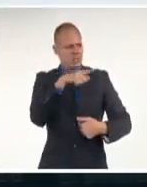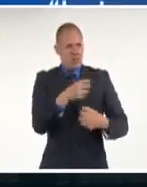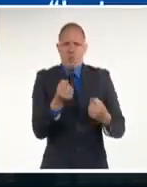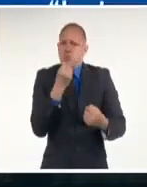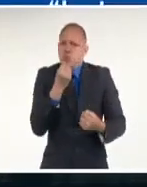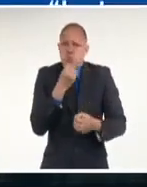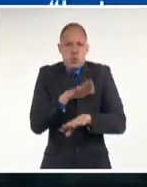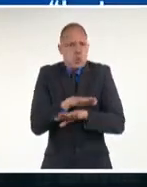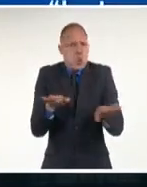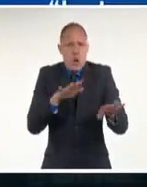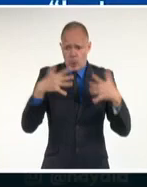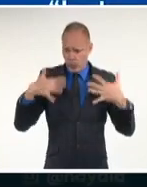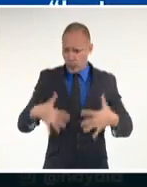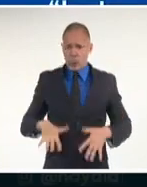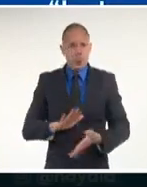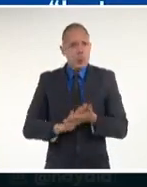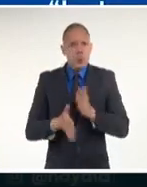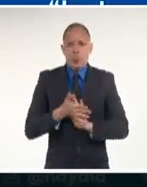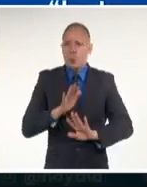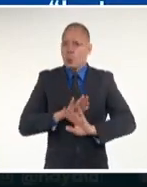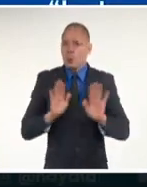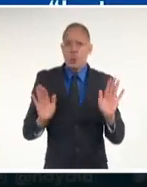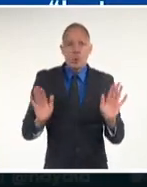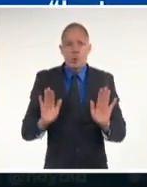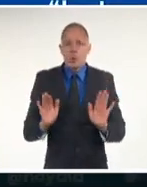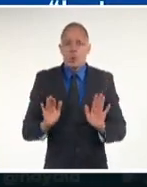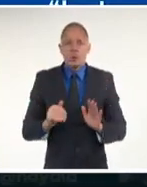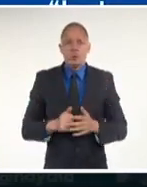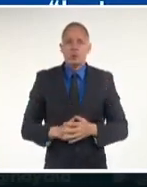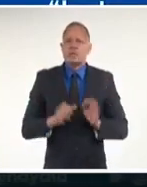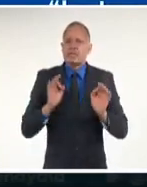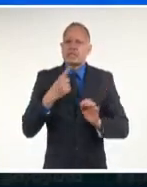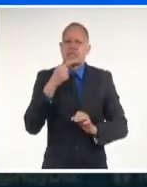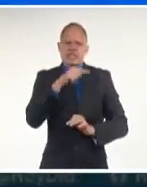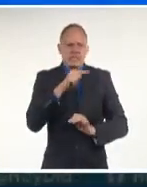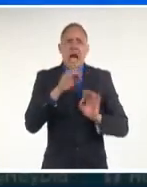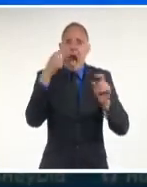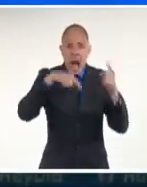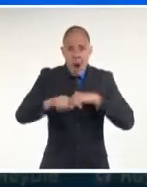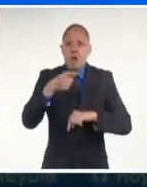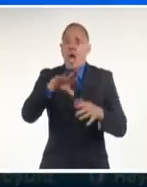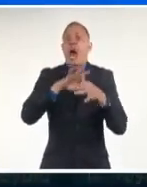él no tenía nada. Lo remitieron para matarlo porque el estado de salud de mi primo es grave, está en derapia intensiva.